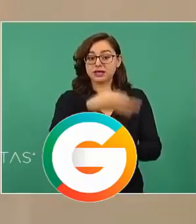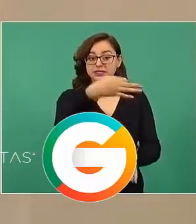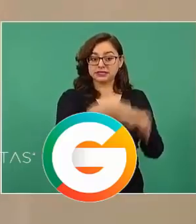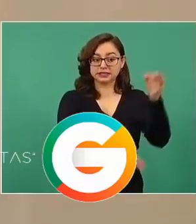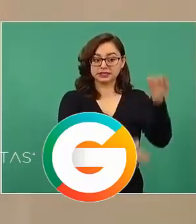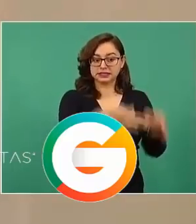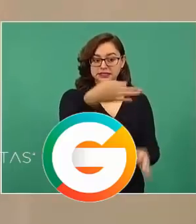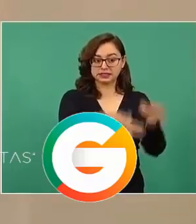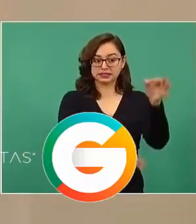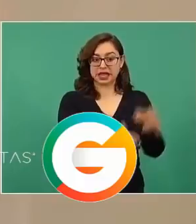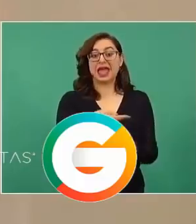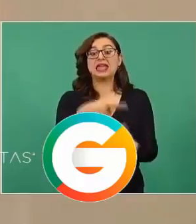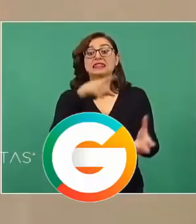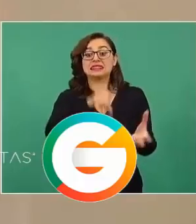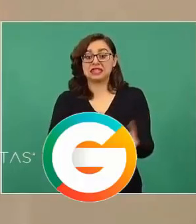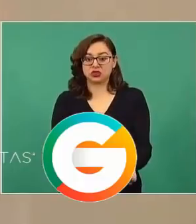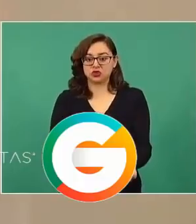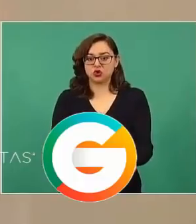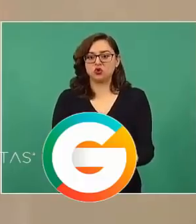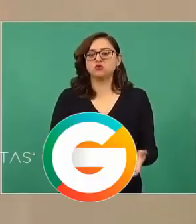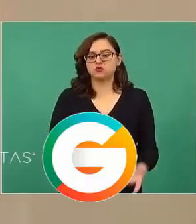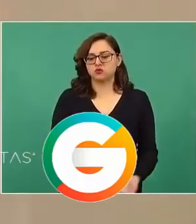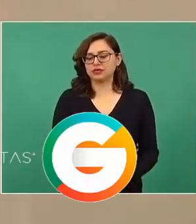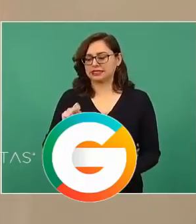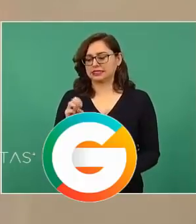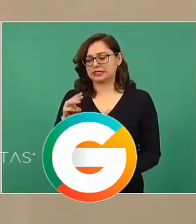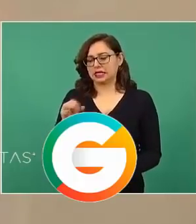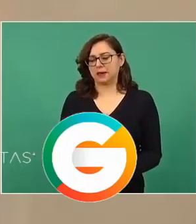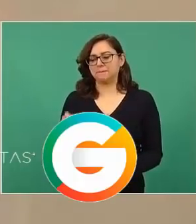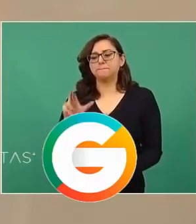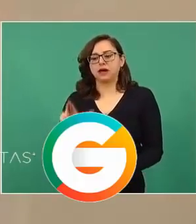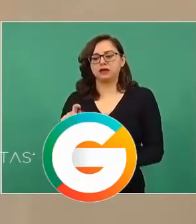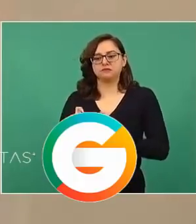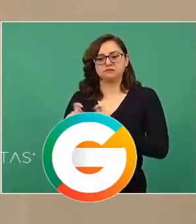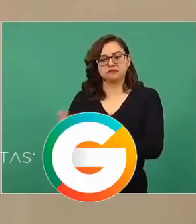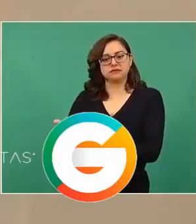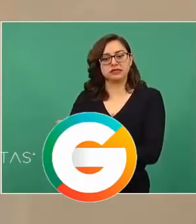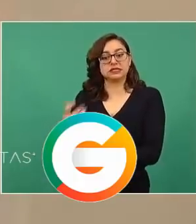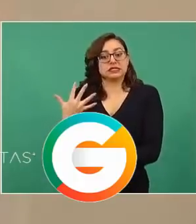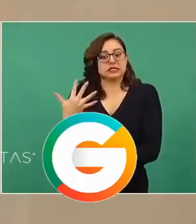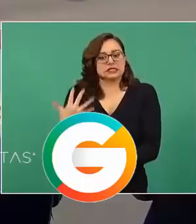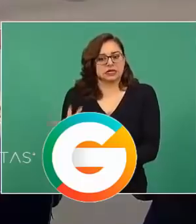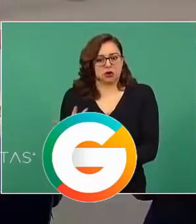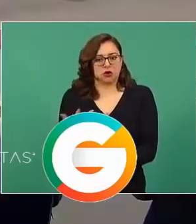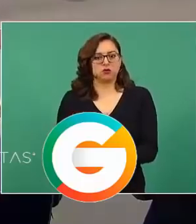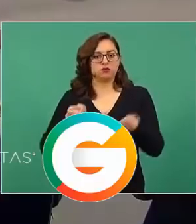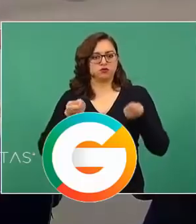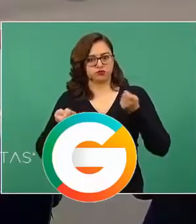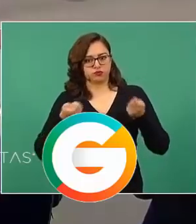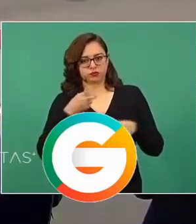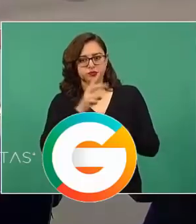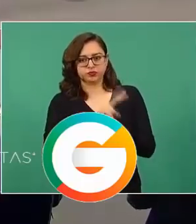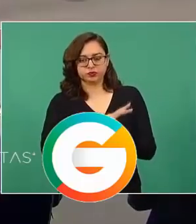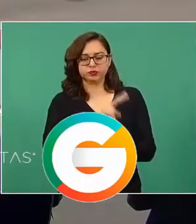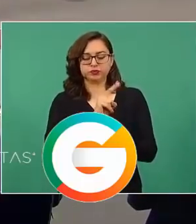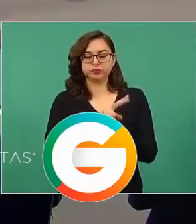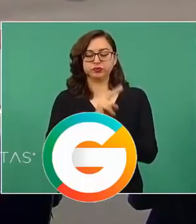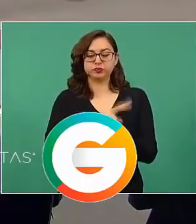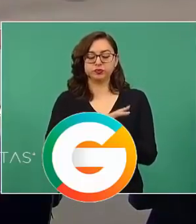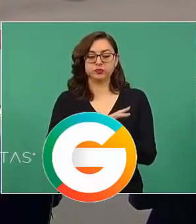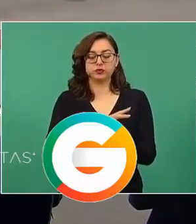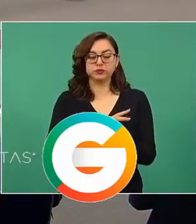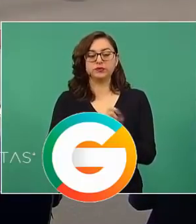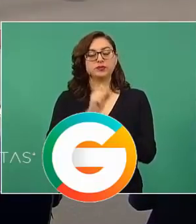puestos estratégicos ahí dentro de la Comisión de COFEPRIS. Y activamos un plan que se tenía, que era